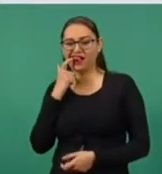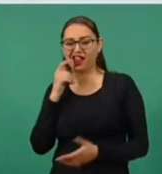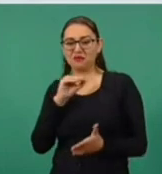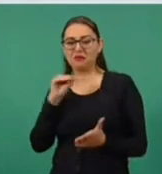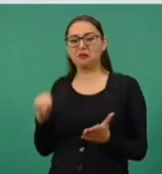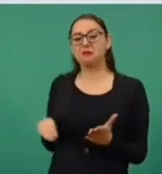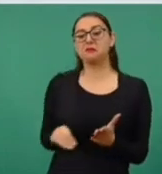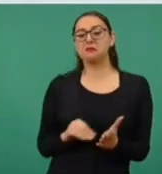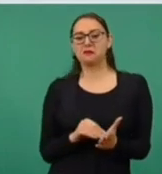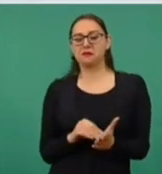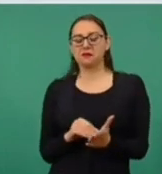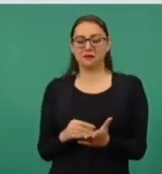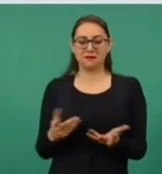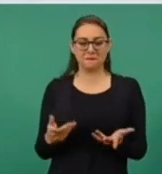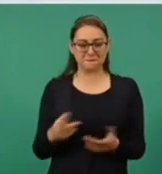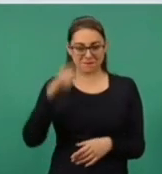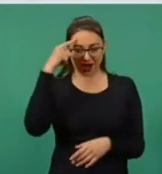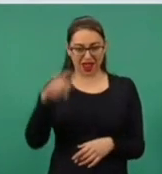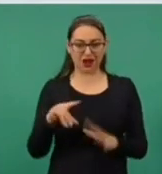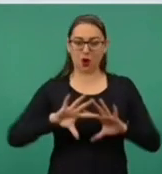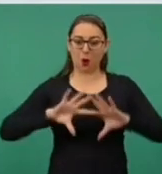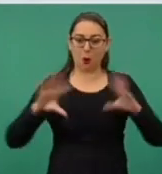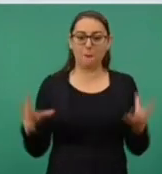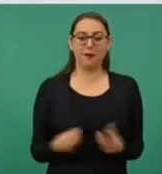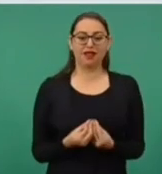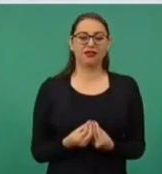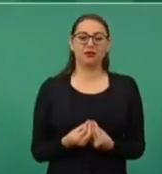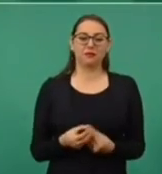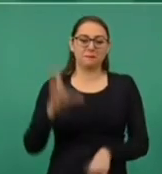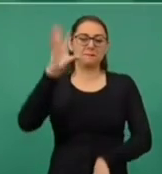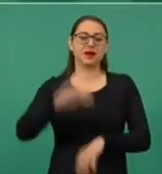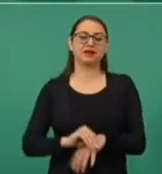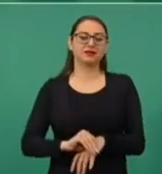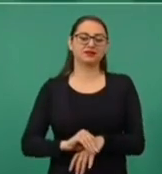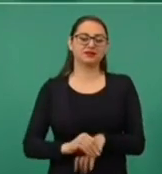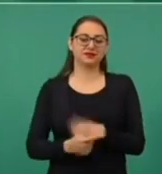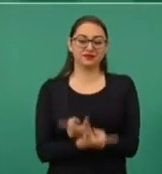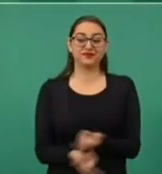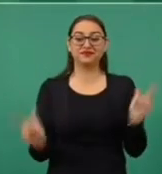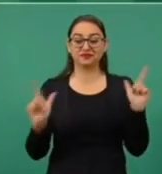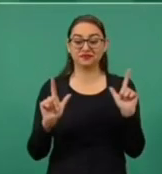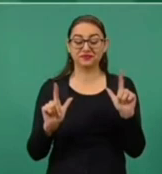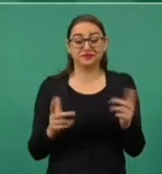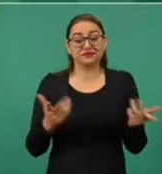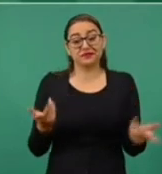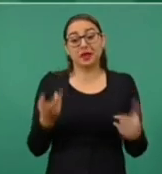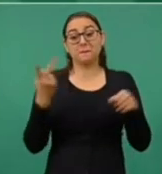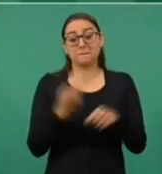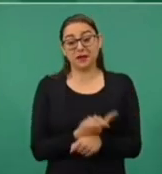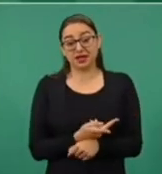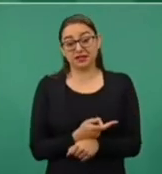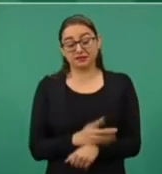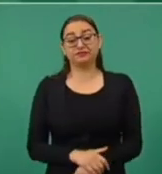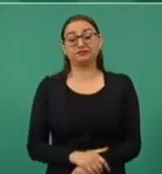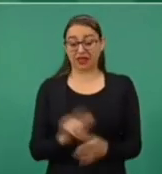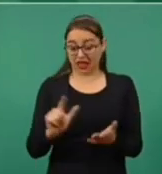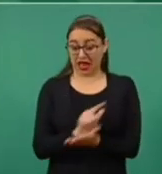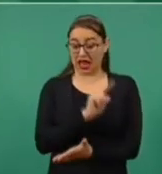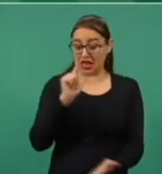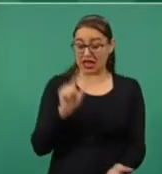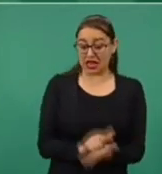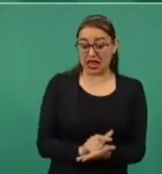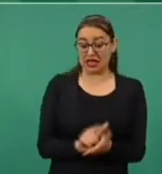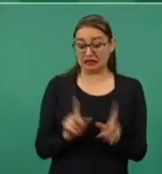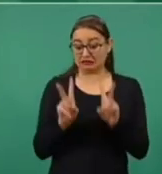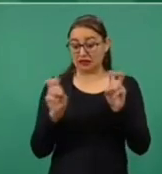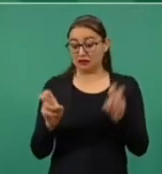se quite la prohibición en su conjunto. Entonces, en resumen, una iniciativa muy positiva de reforma a la Ley General de Control de